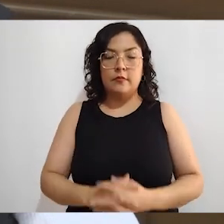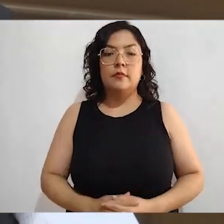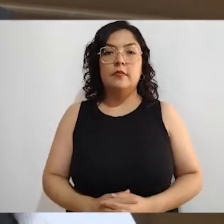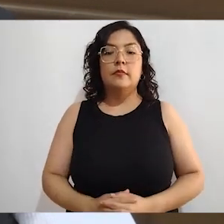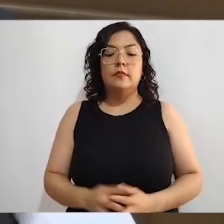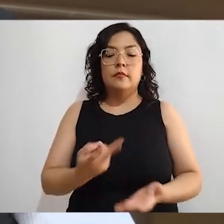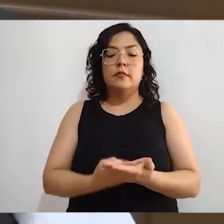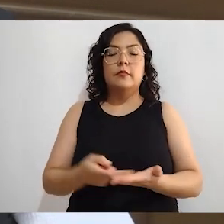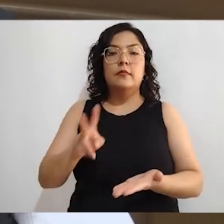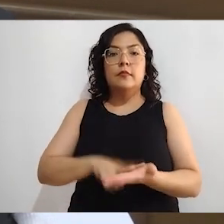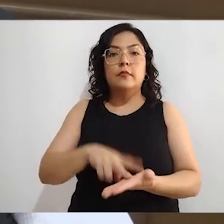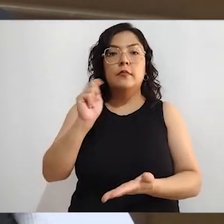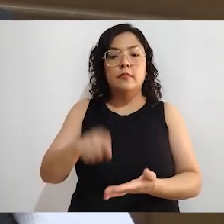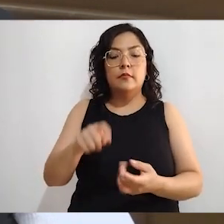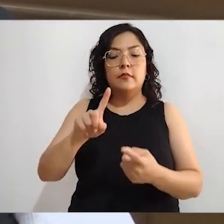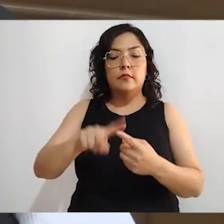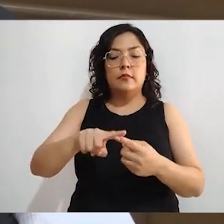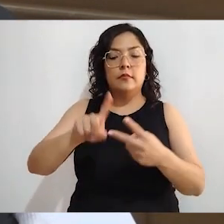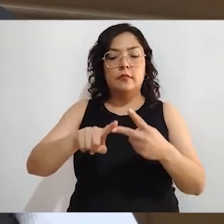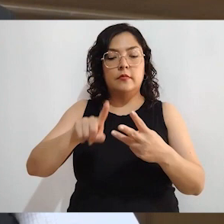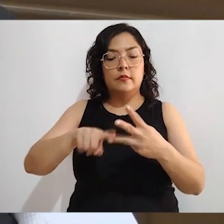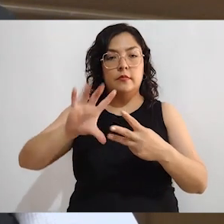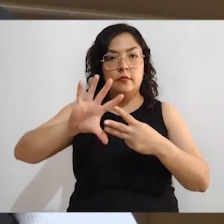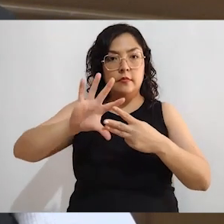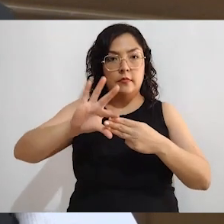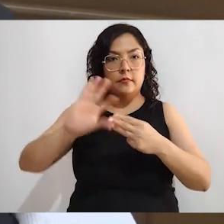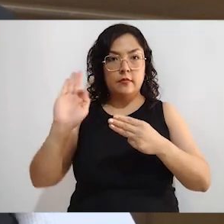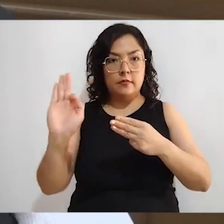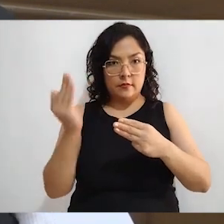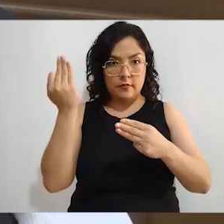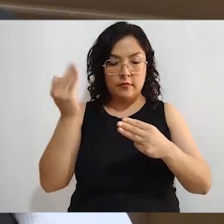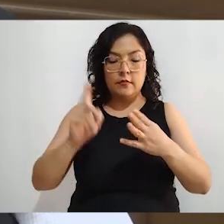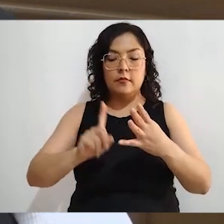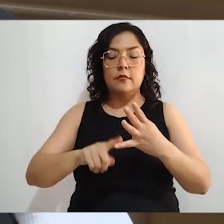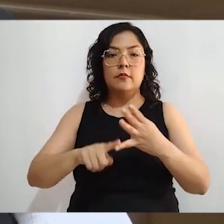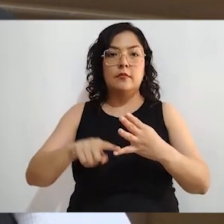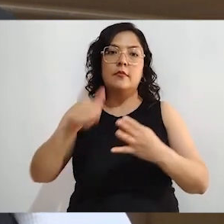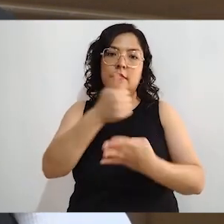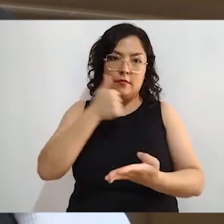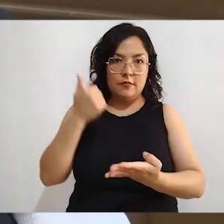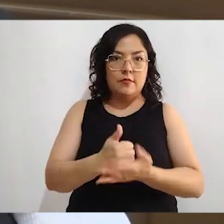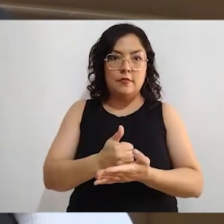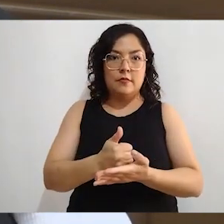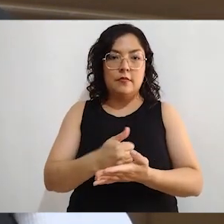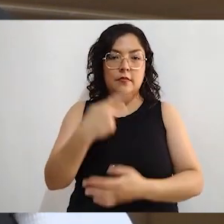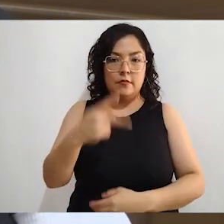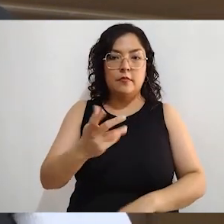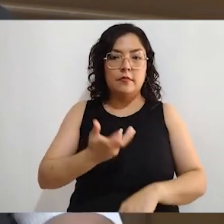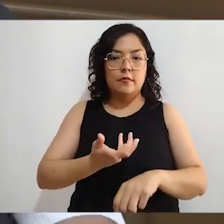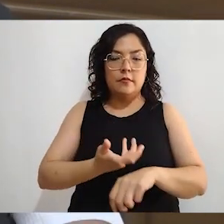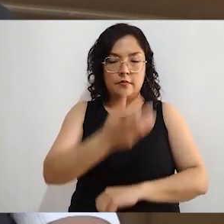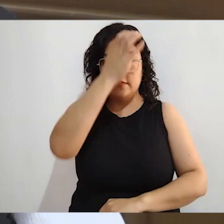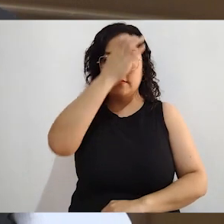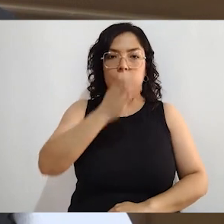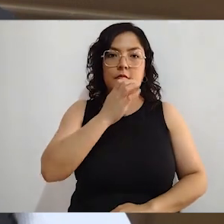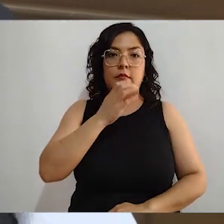renovar la presidencia de la República, el Senado y la Cámara de Diputados. Y aquí en Coahuila la integración de los ayuntamientos, por eso